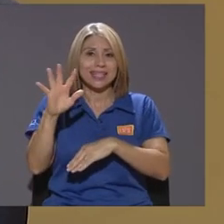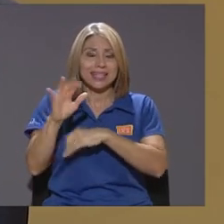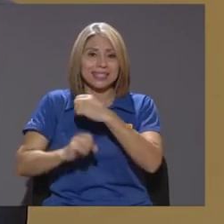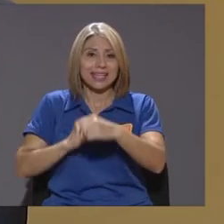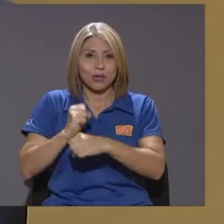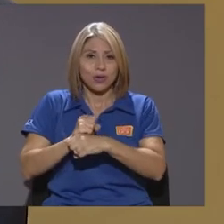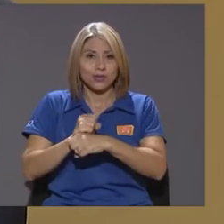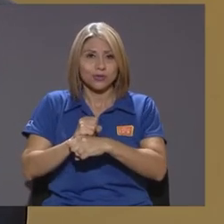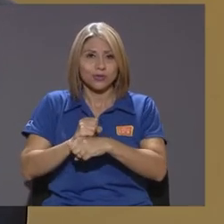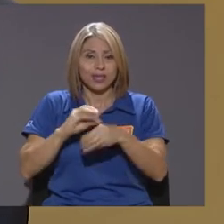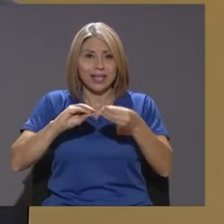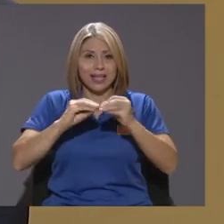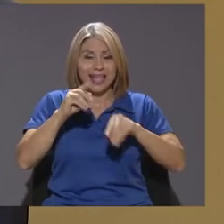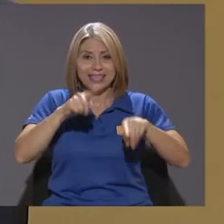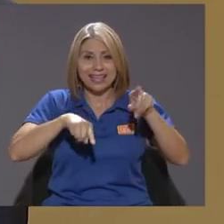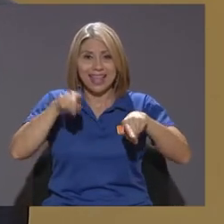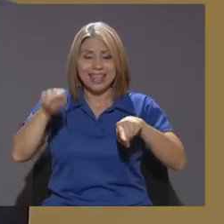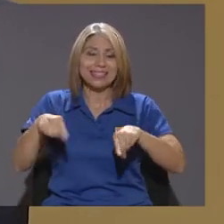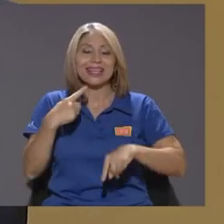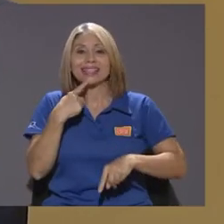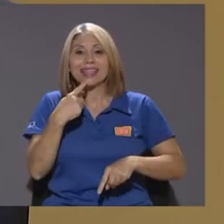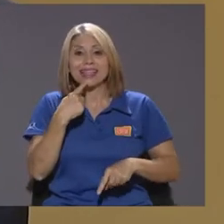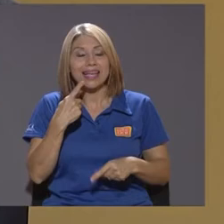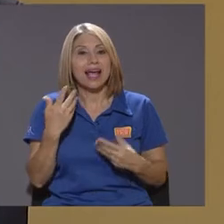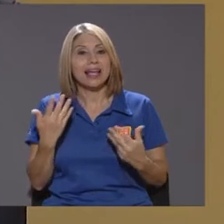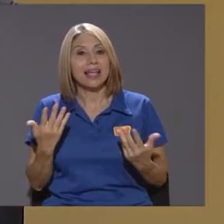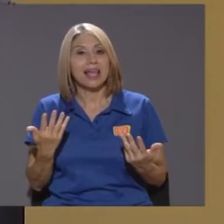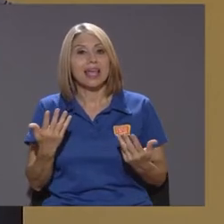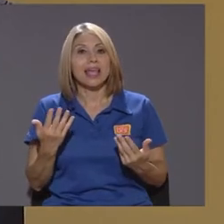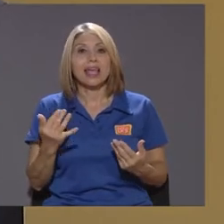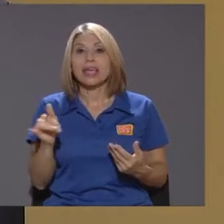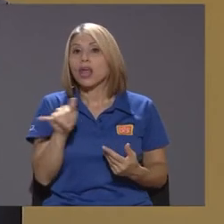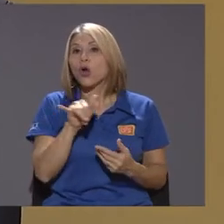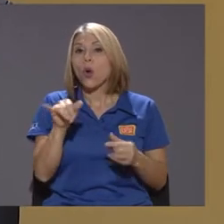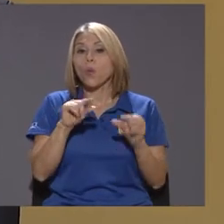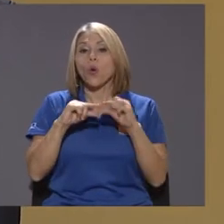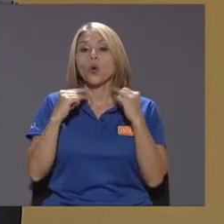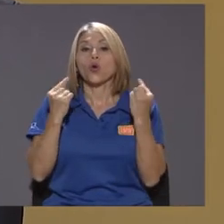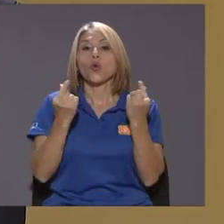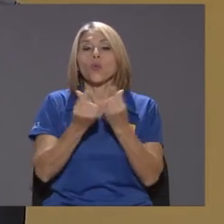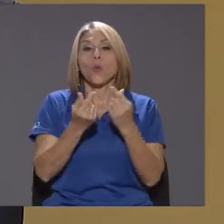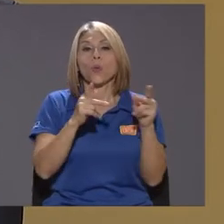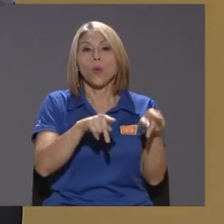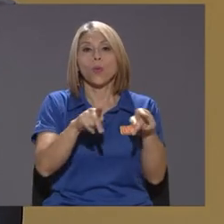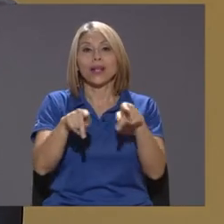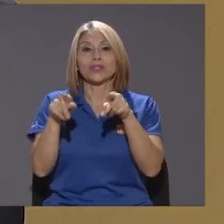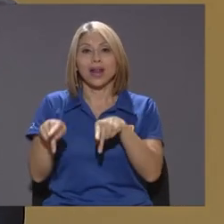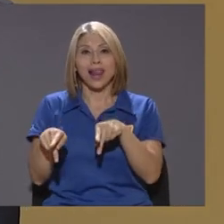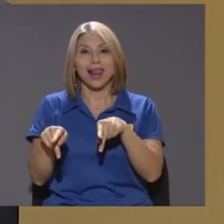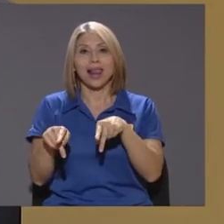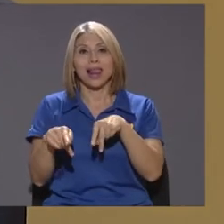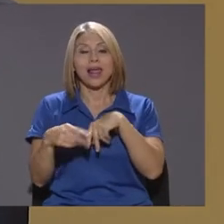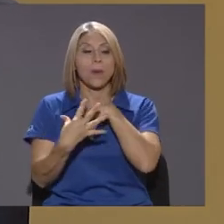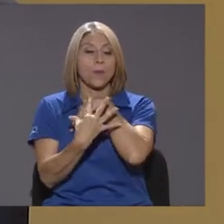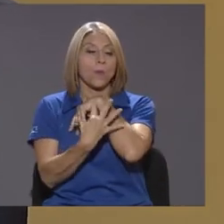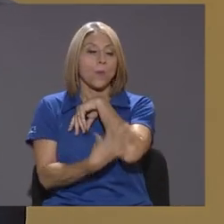las estadísticas que yo he visto indican que como grupo poblacional la pobreza es más severa en el